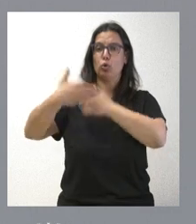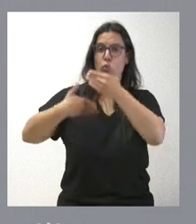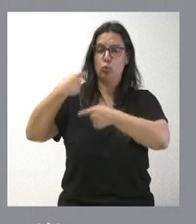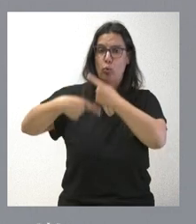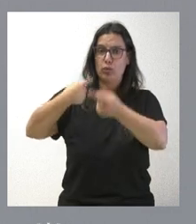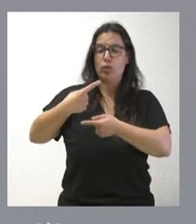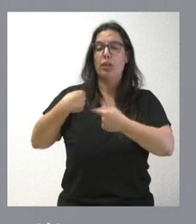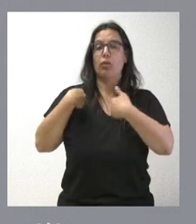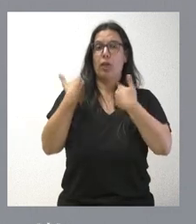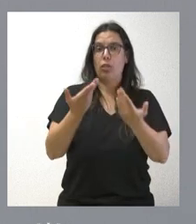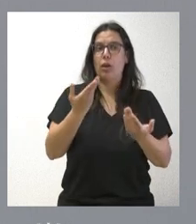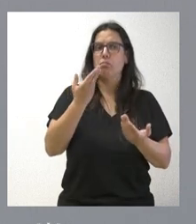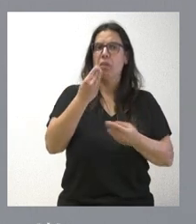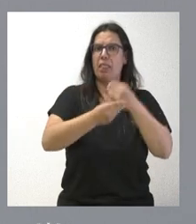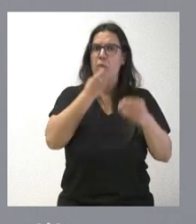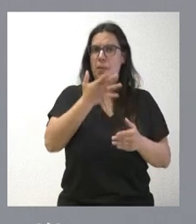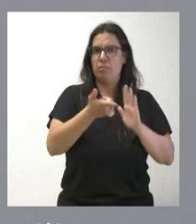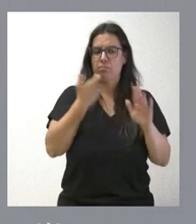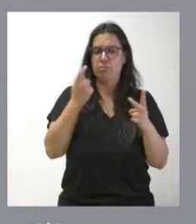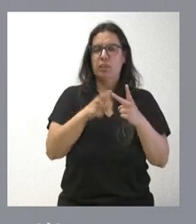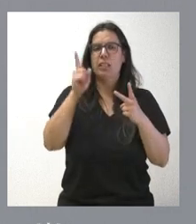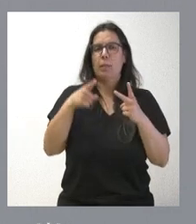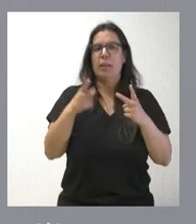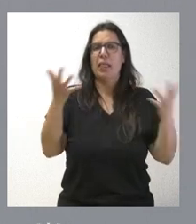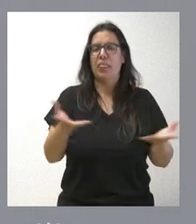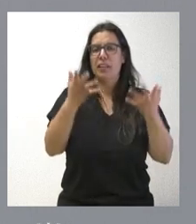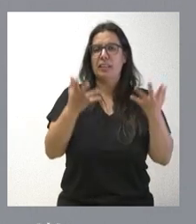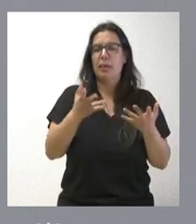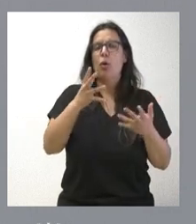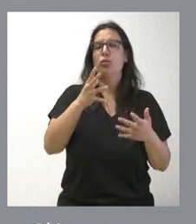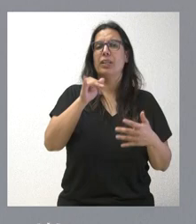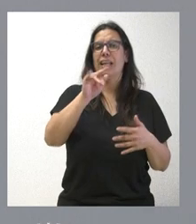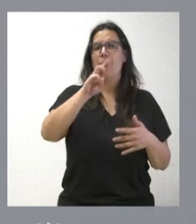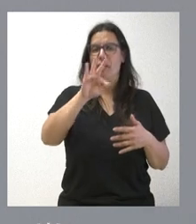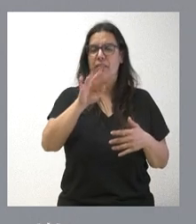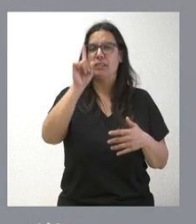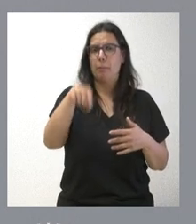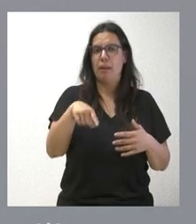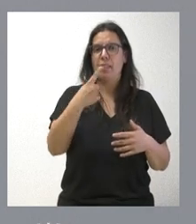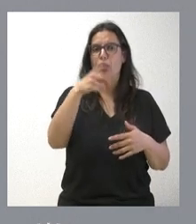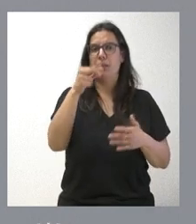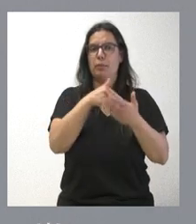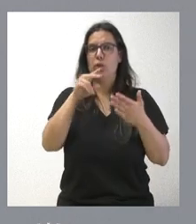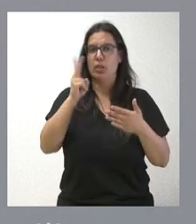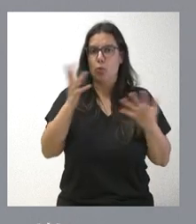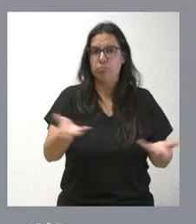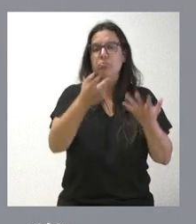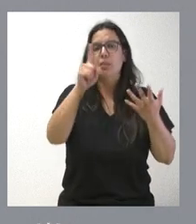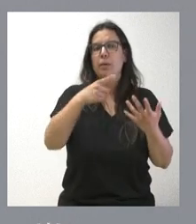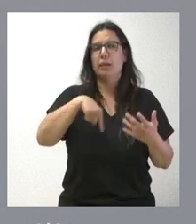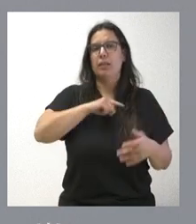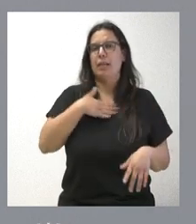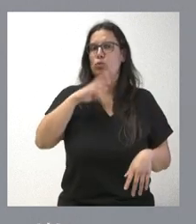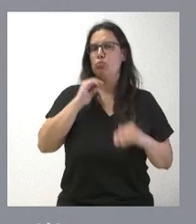creemos que hemos hecho bien creando incentivos fiscales en el IRPF por valor de 120 millones de euros. Nuestra idea es poderlos mantener.